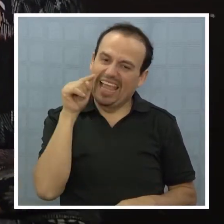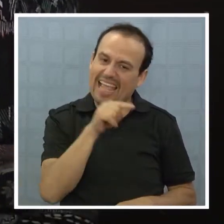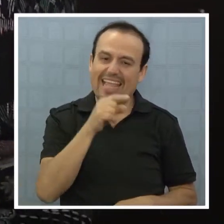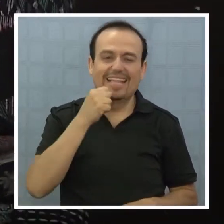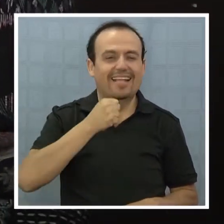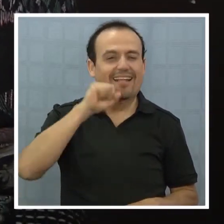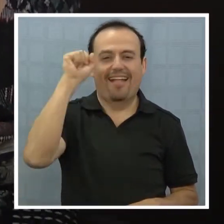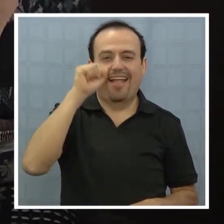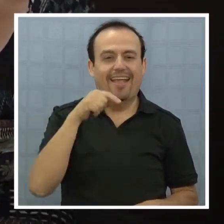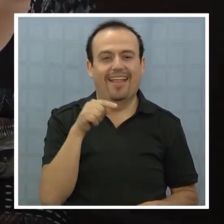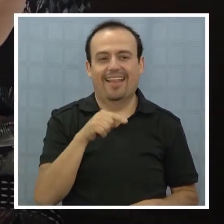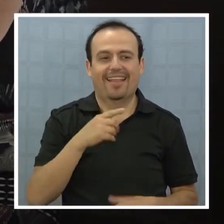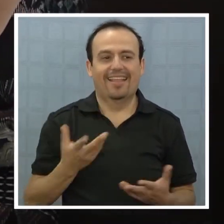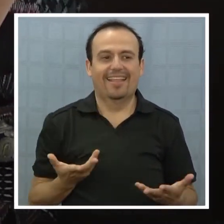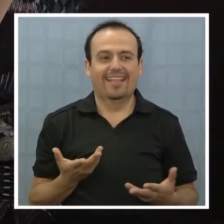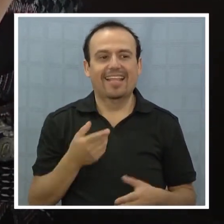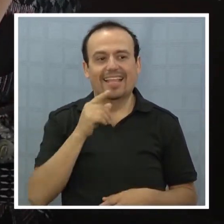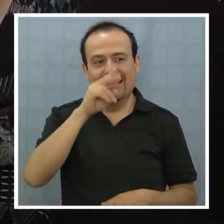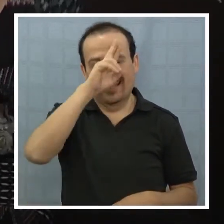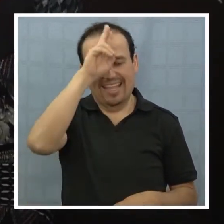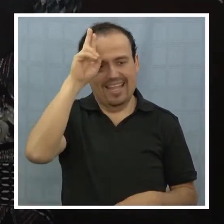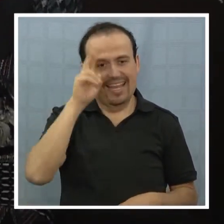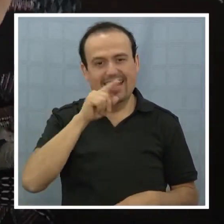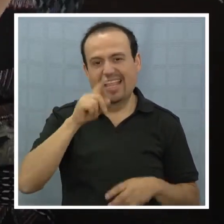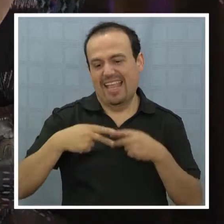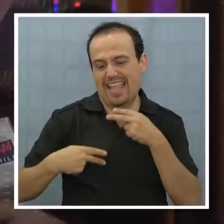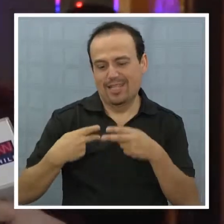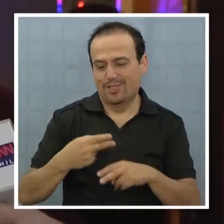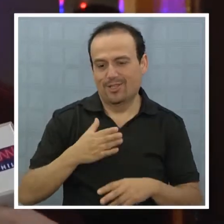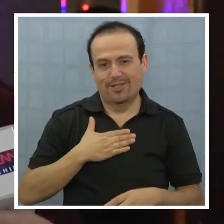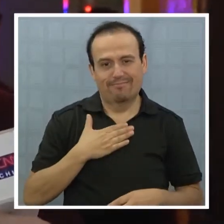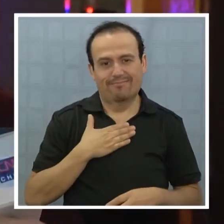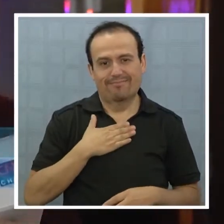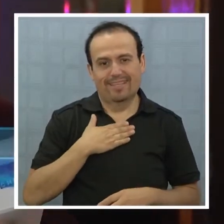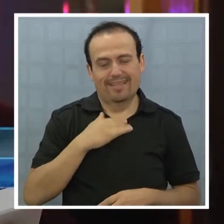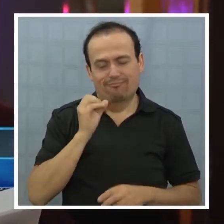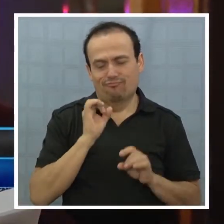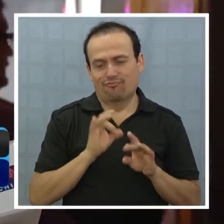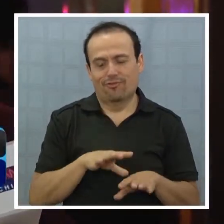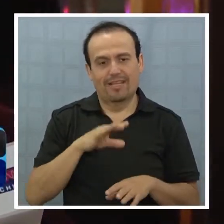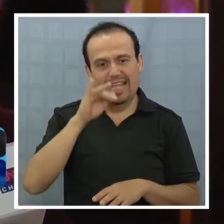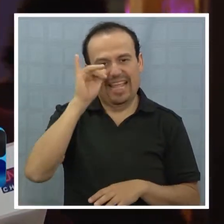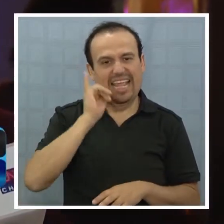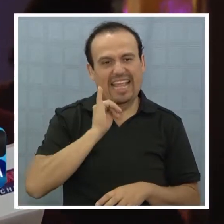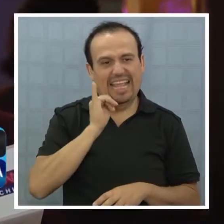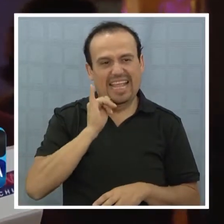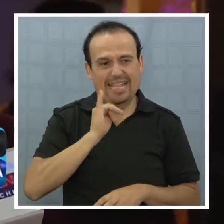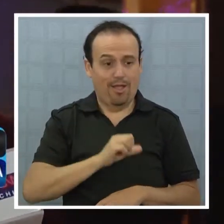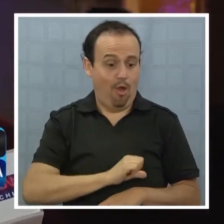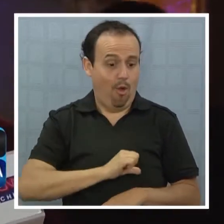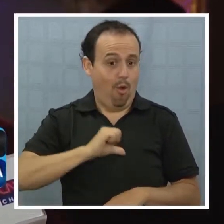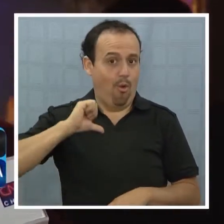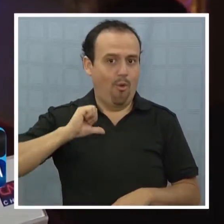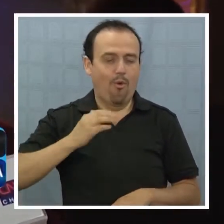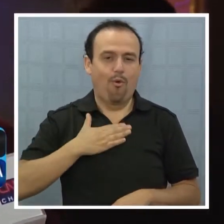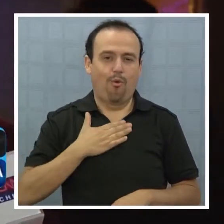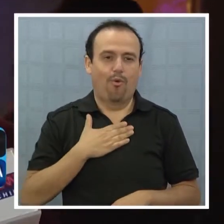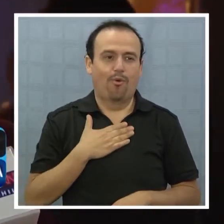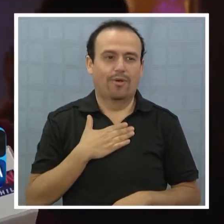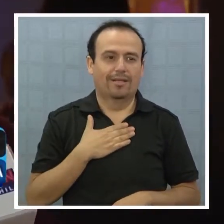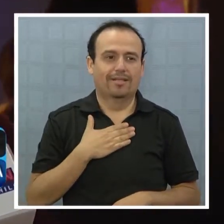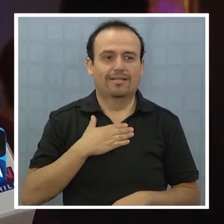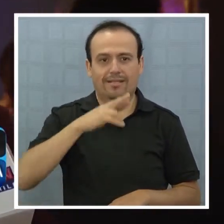salir de todas maneras. La elección de la reina es parte de la historia de Iquique, entonces nosotros estamos orgullosos ya de